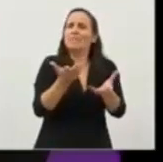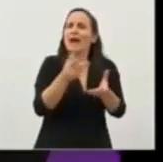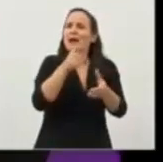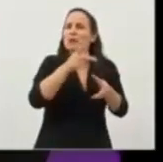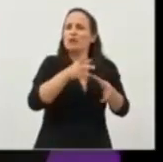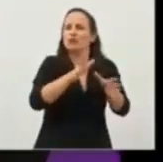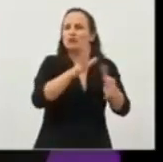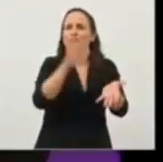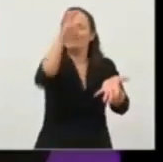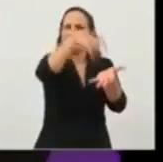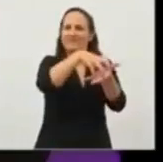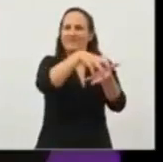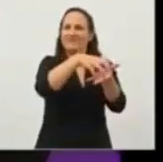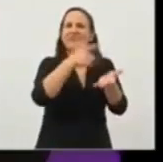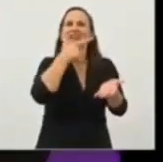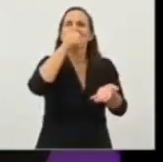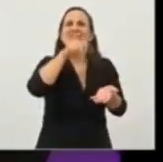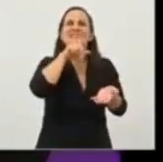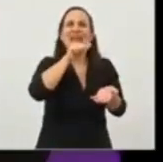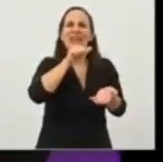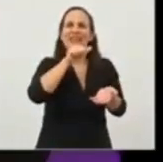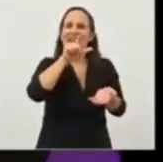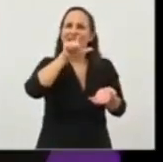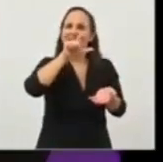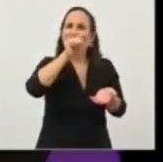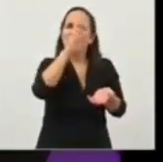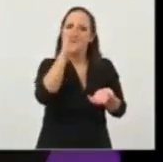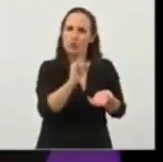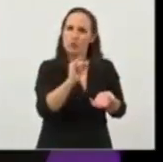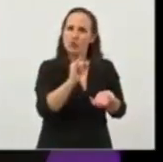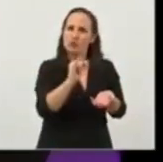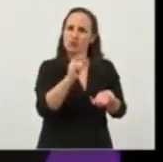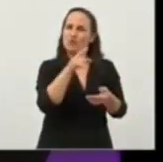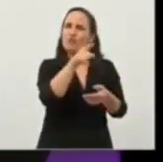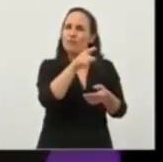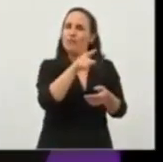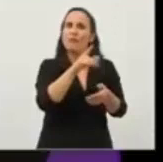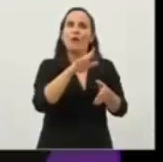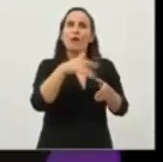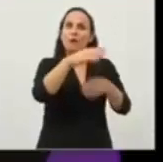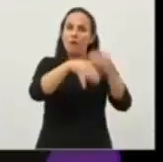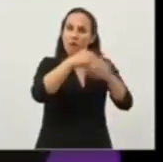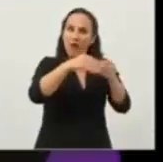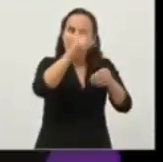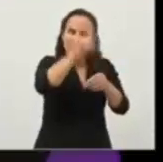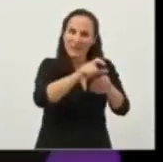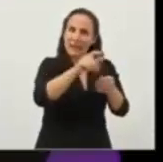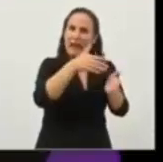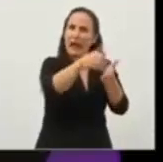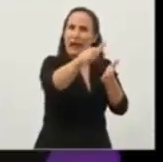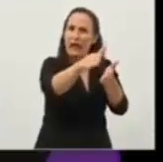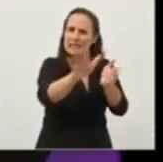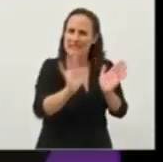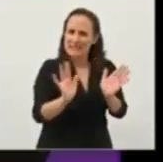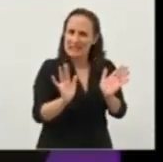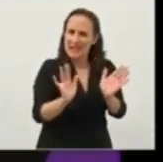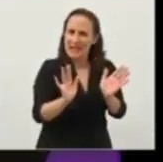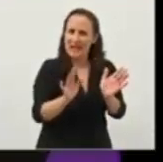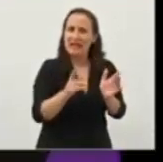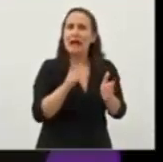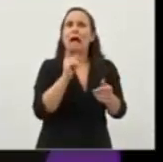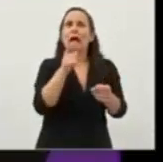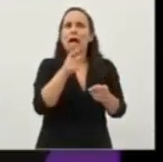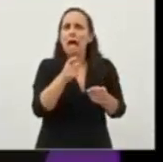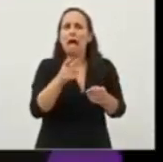histórico edificio, Santa Cruz, en Parque Patricio, donde iban a ser desalojadas familias. Acompañé a las mujeres de la Villa